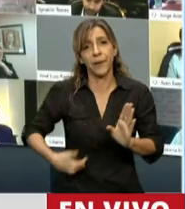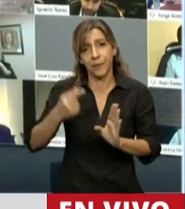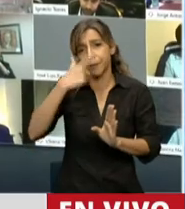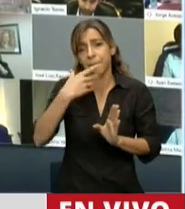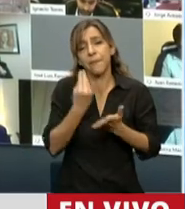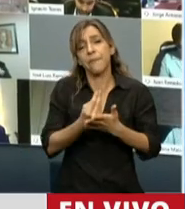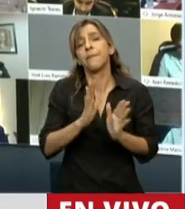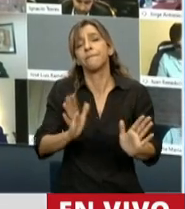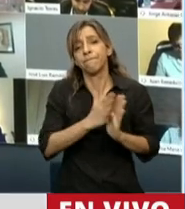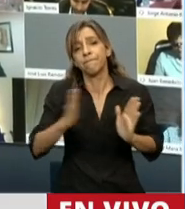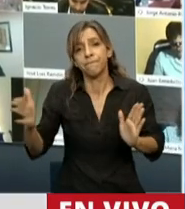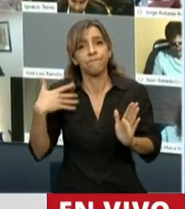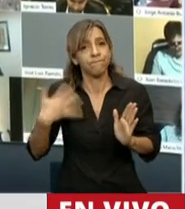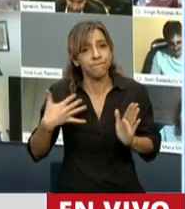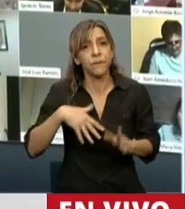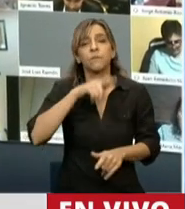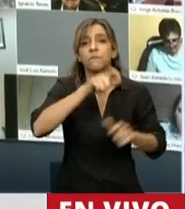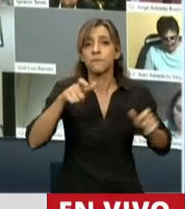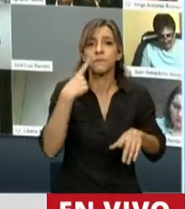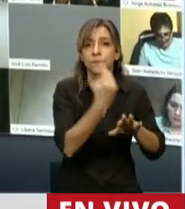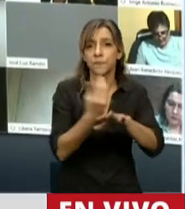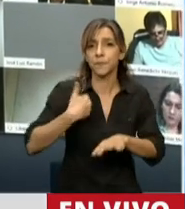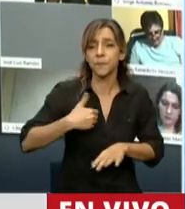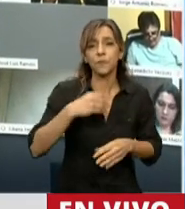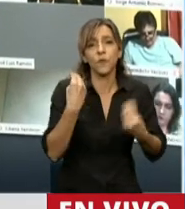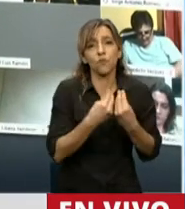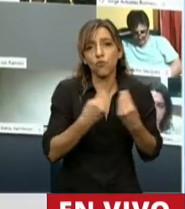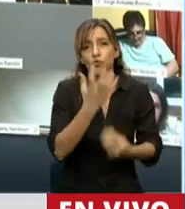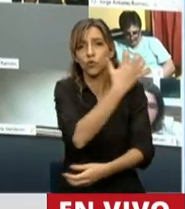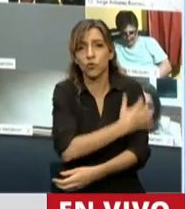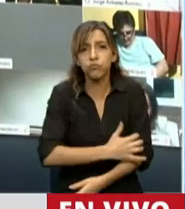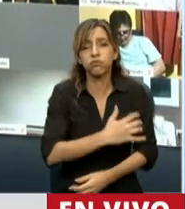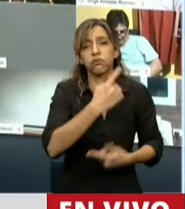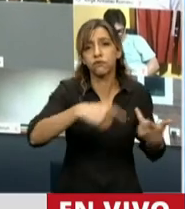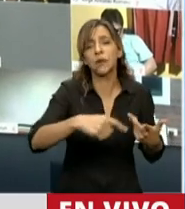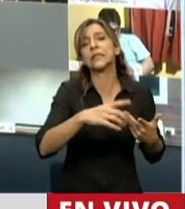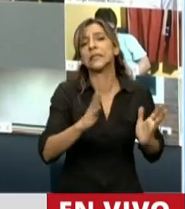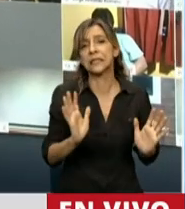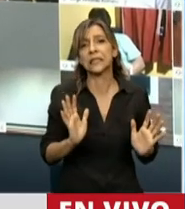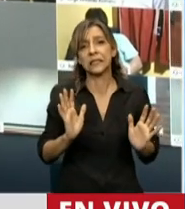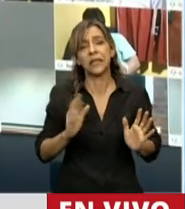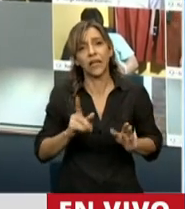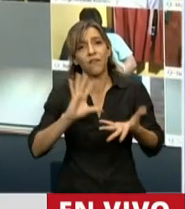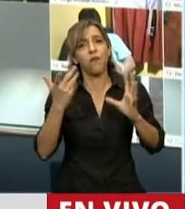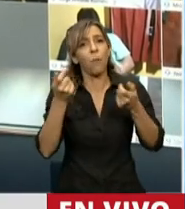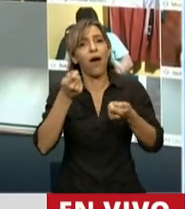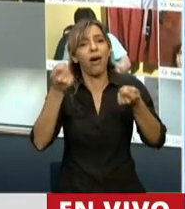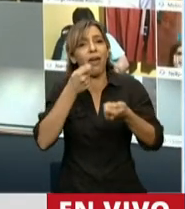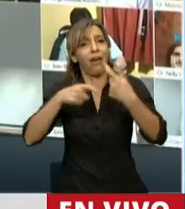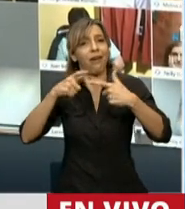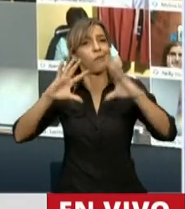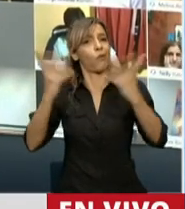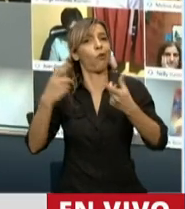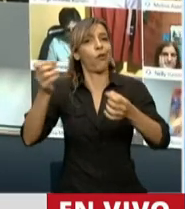argentinos se hundieran a la pobreza, sino que además estas políticas neoliberales que llevó adelante el gobierno de Mauricio Macri